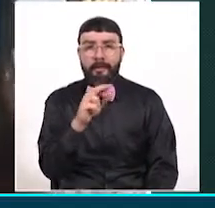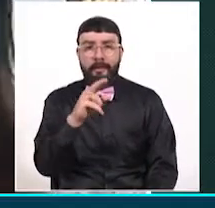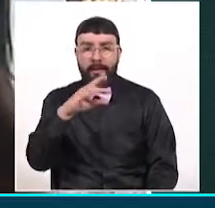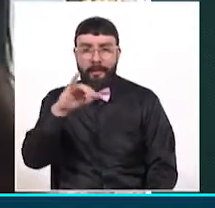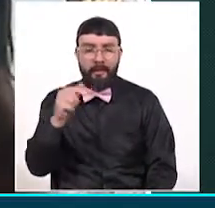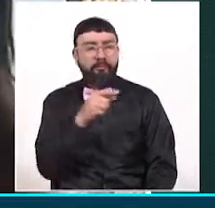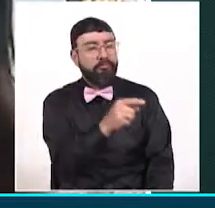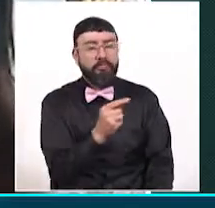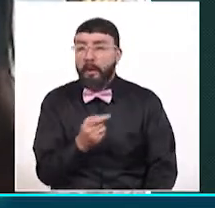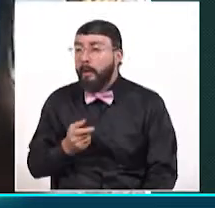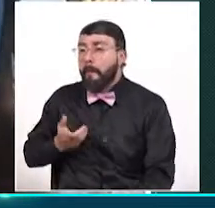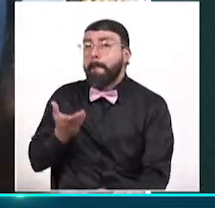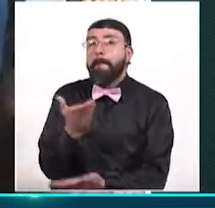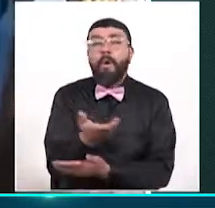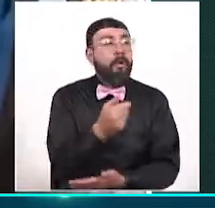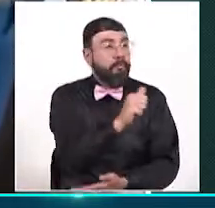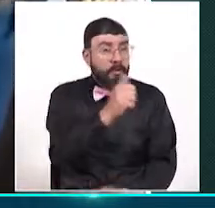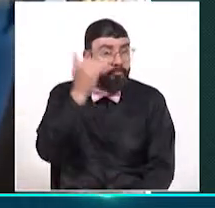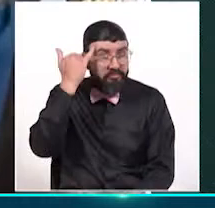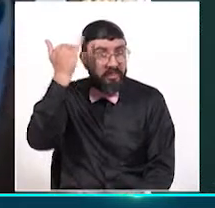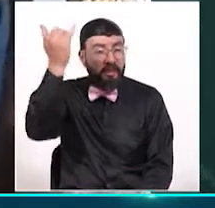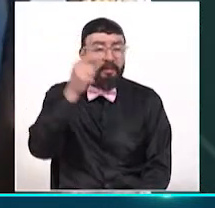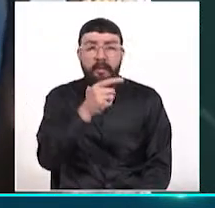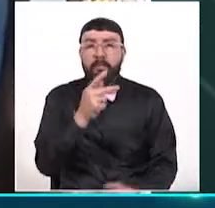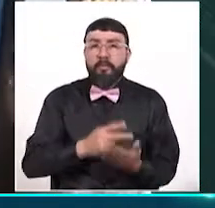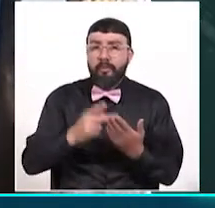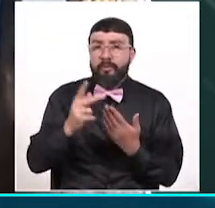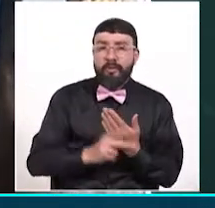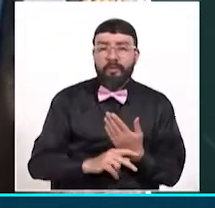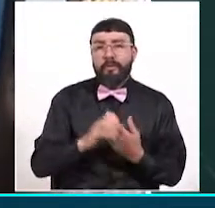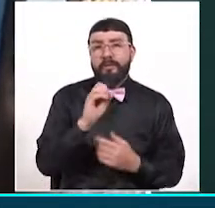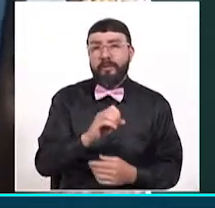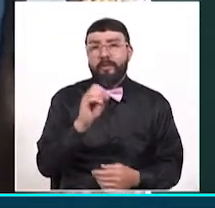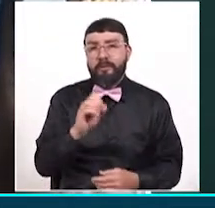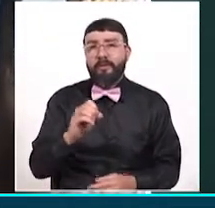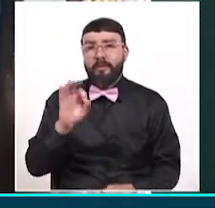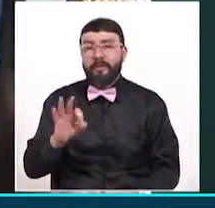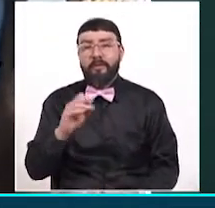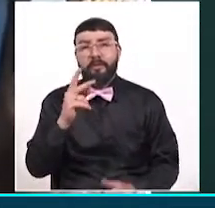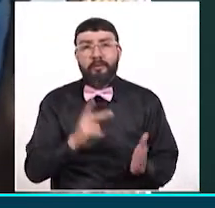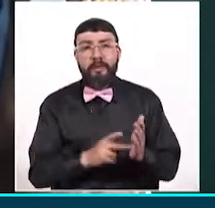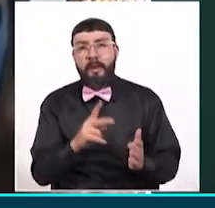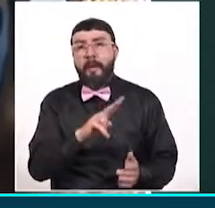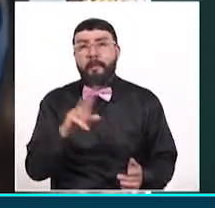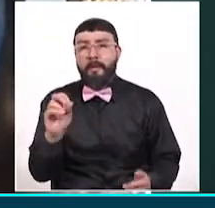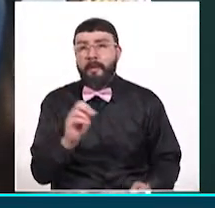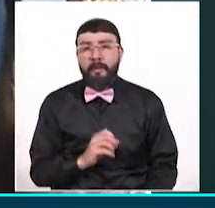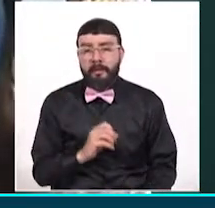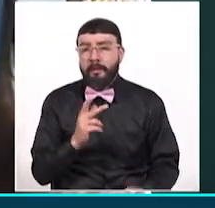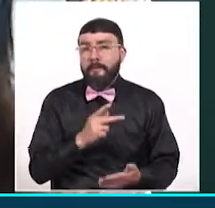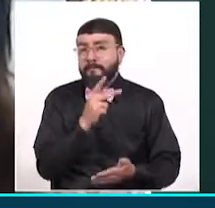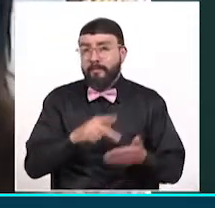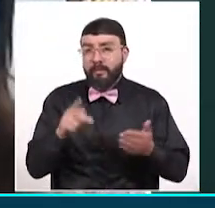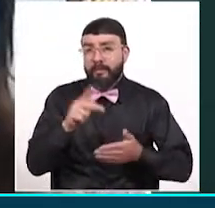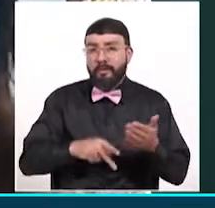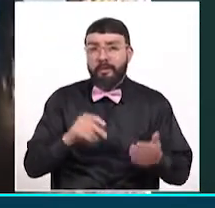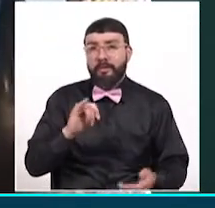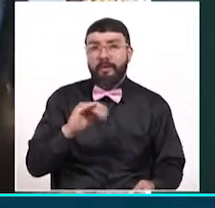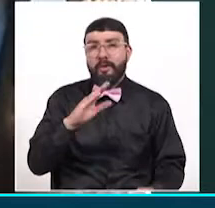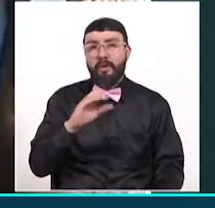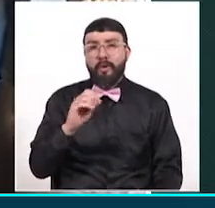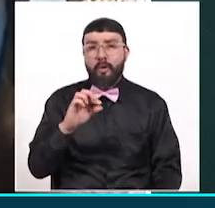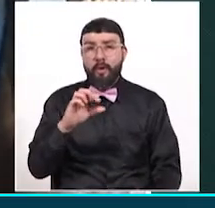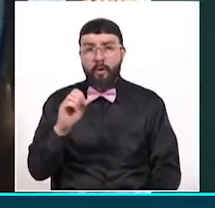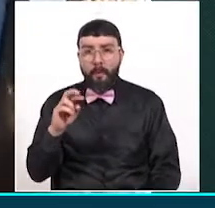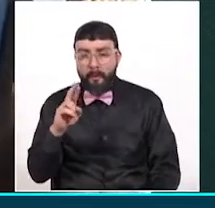del proyecto 003 de 2020 en donde se prohíbe el icopor y el uso de plásticos de un